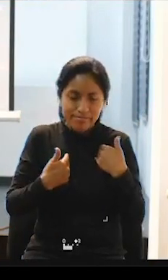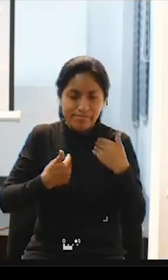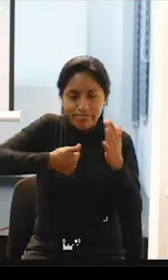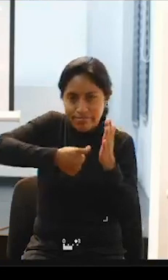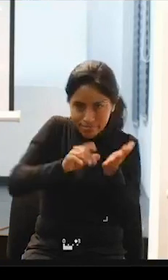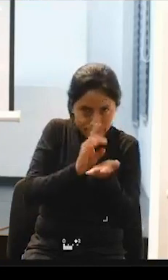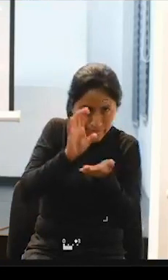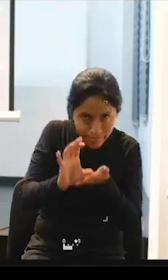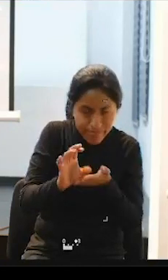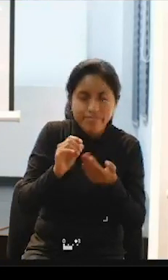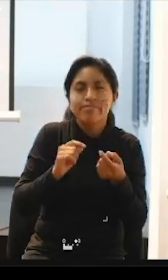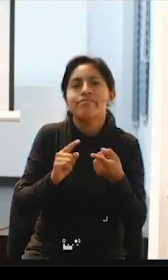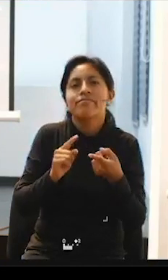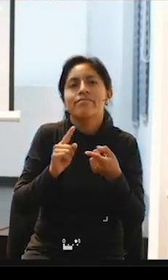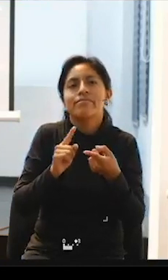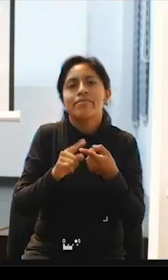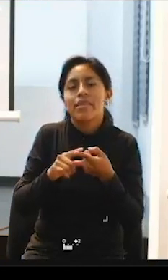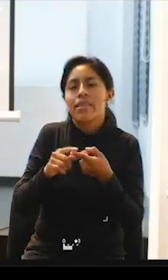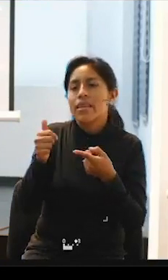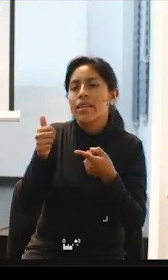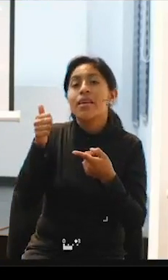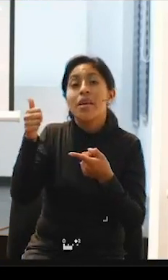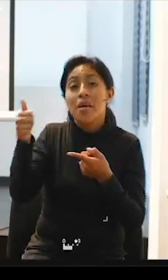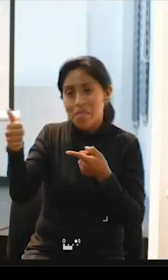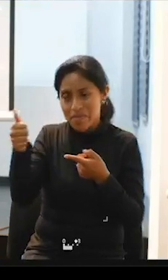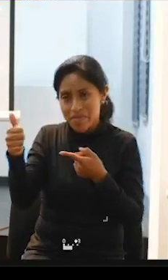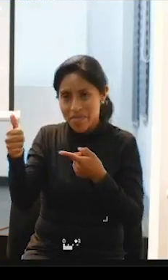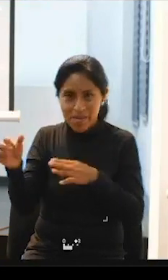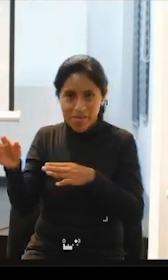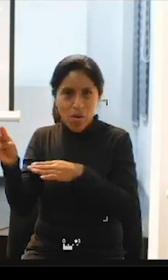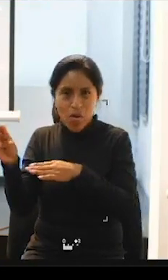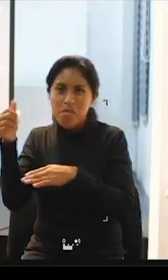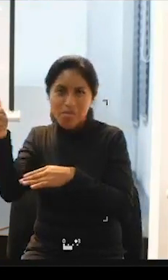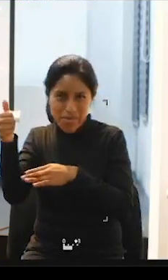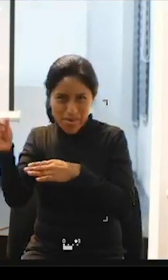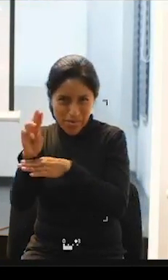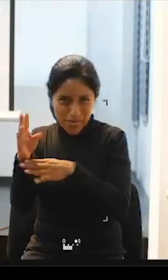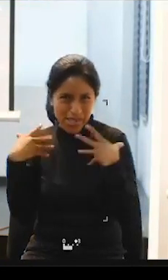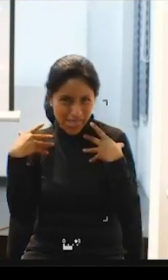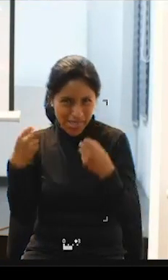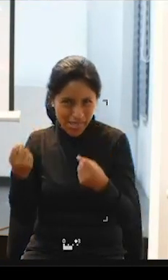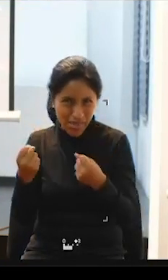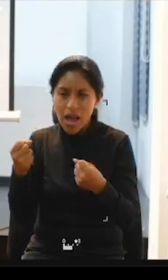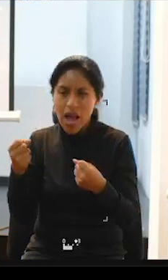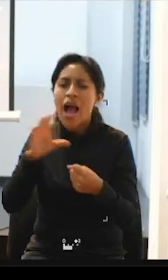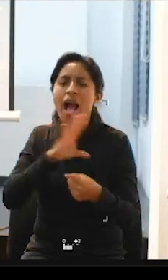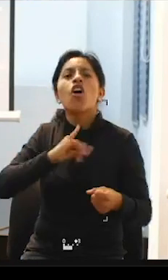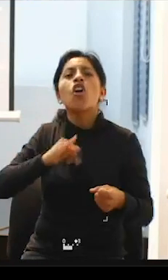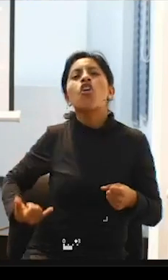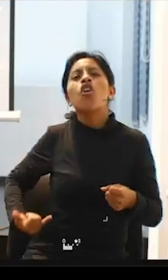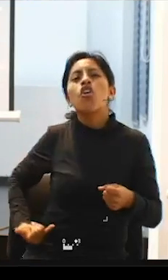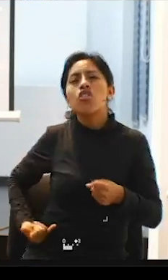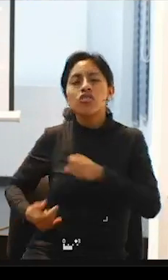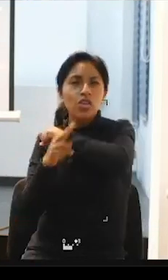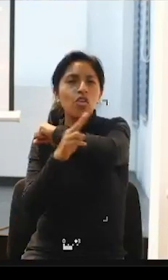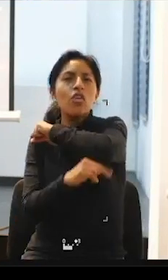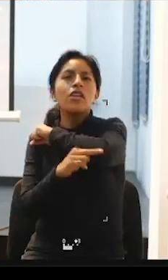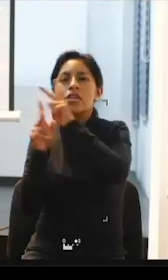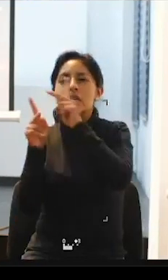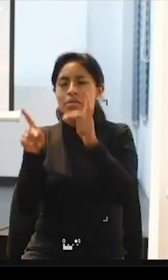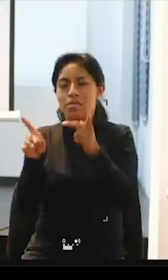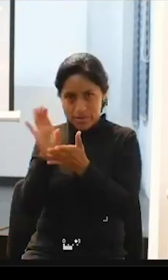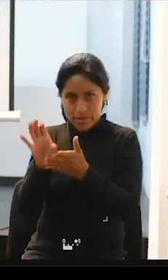discapacidad que lo emite el mismo con Aptis el Consejo Nacional de la Persona con Discapacidad y